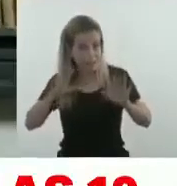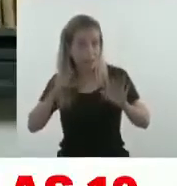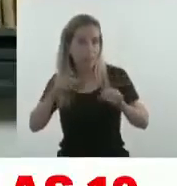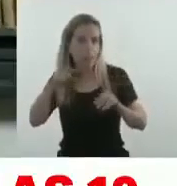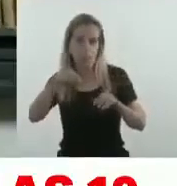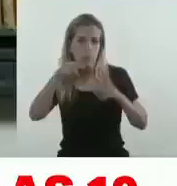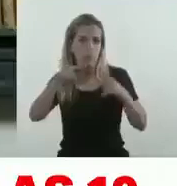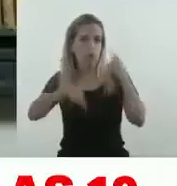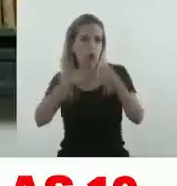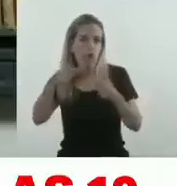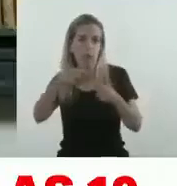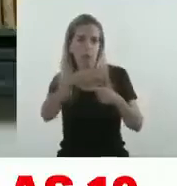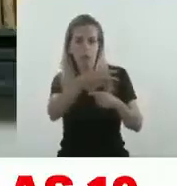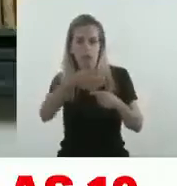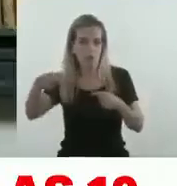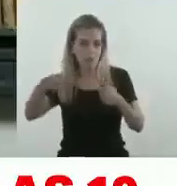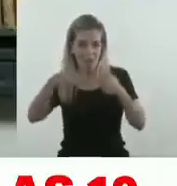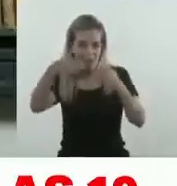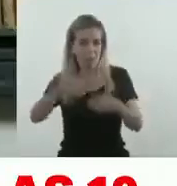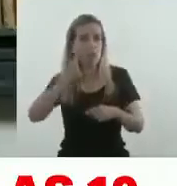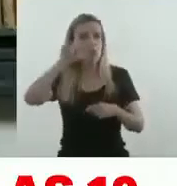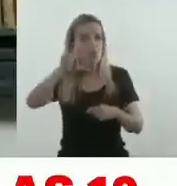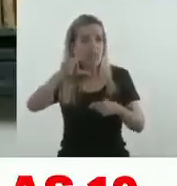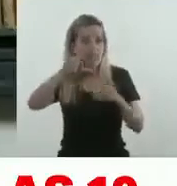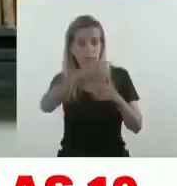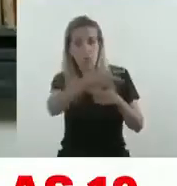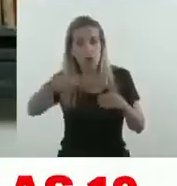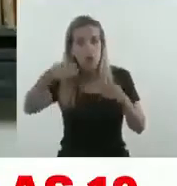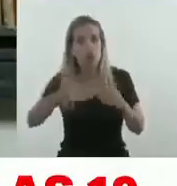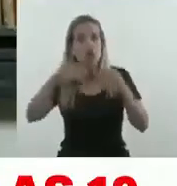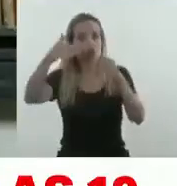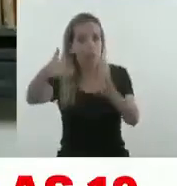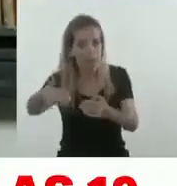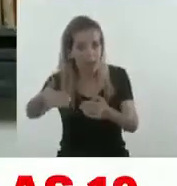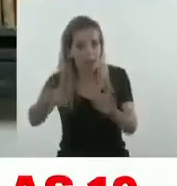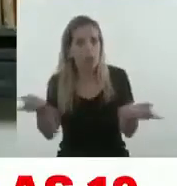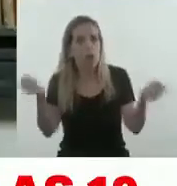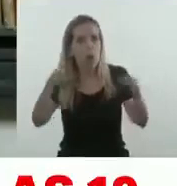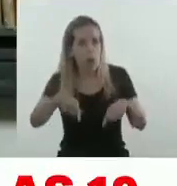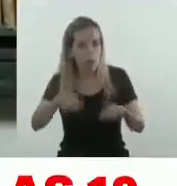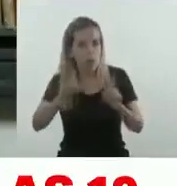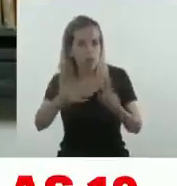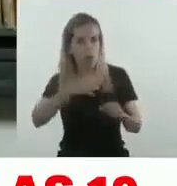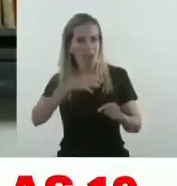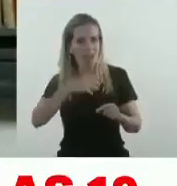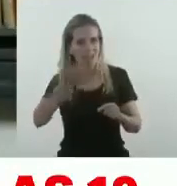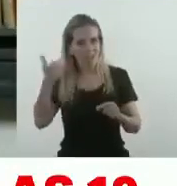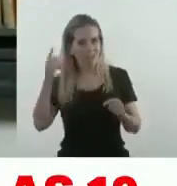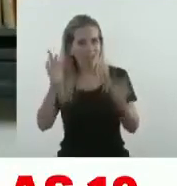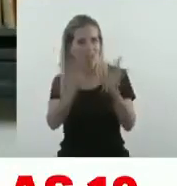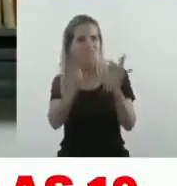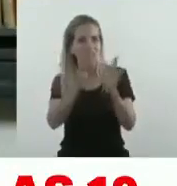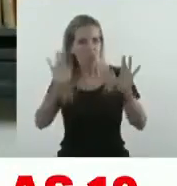dos semanas y a partir del día lunes van a adquirir su modalidad virtual. Es decir,